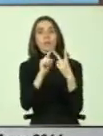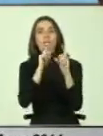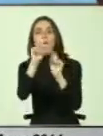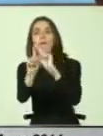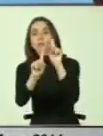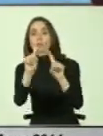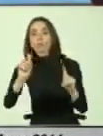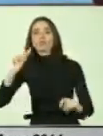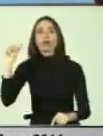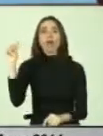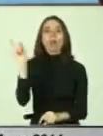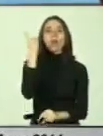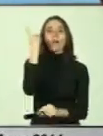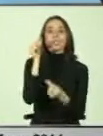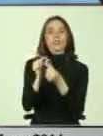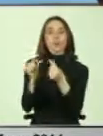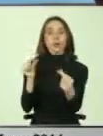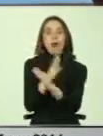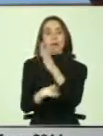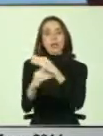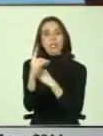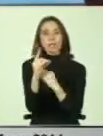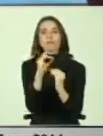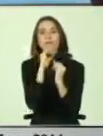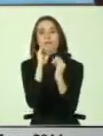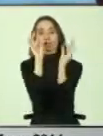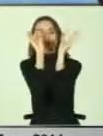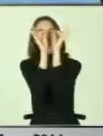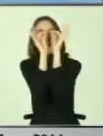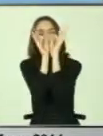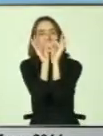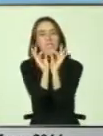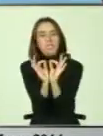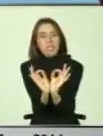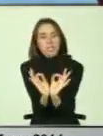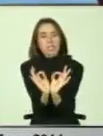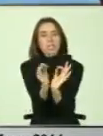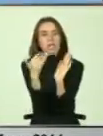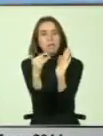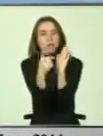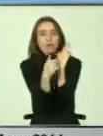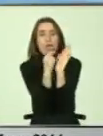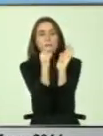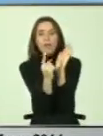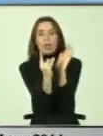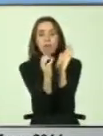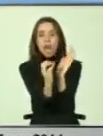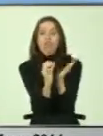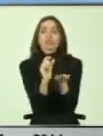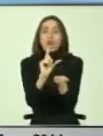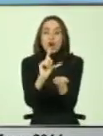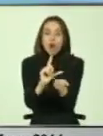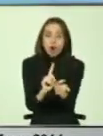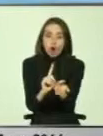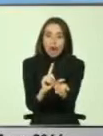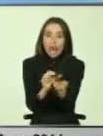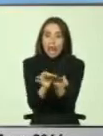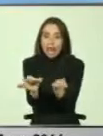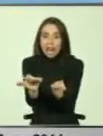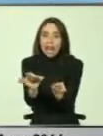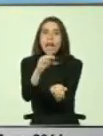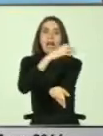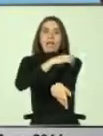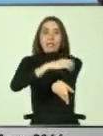discapacidad que logre precisar la información, que logre tener datos relevantes para que desde el ámbito local y regional se puedan obtener